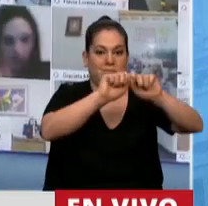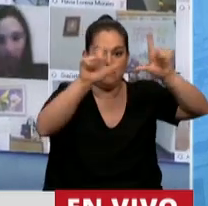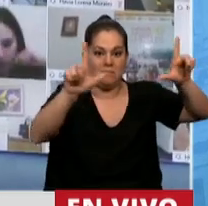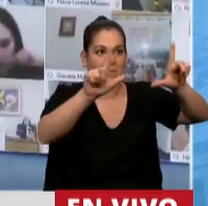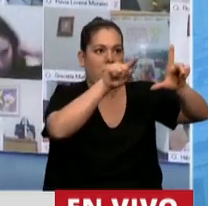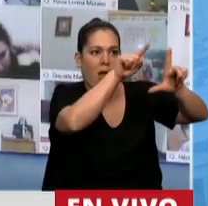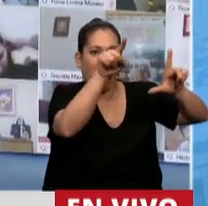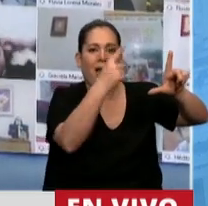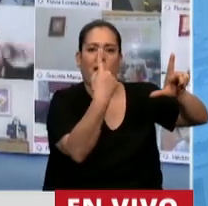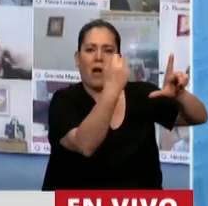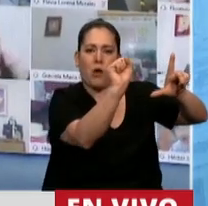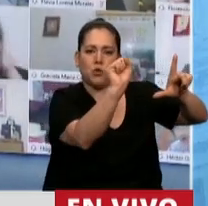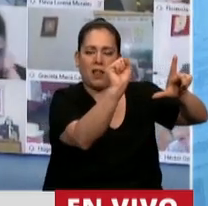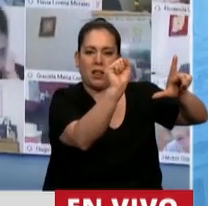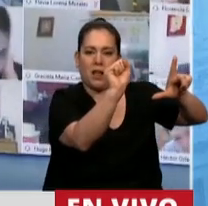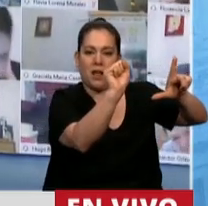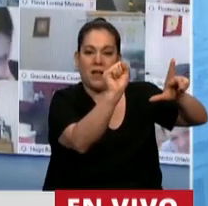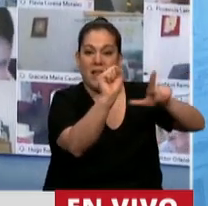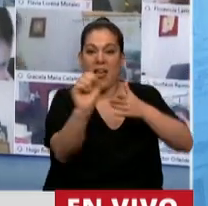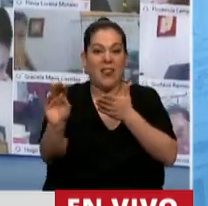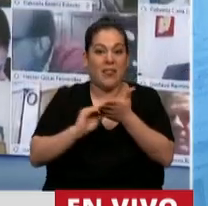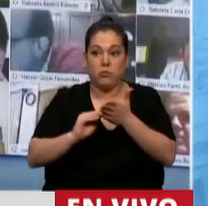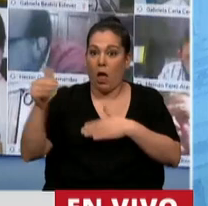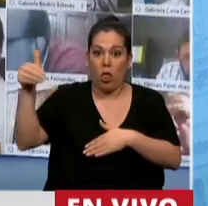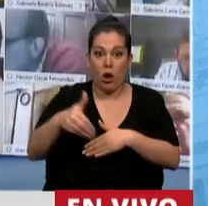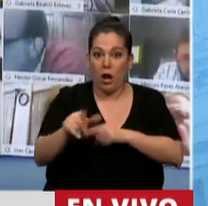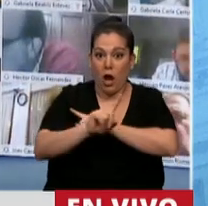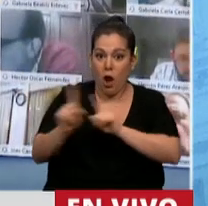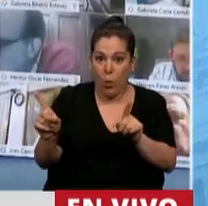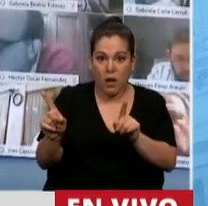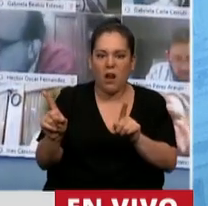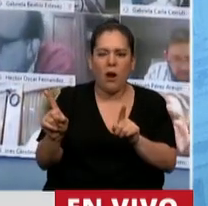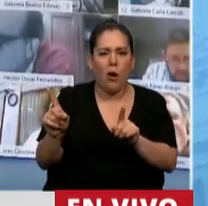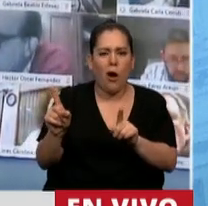presentes. Qué cosa ilógica, qué cosa rara.